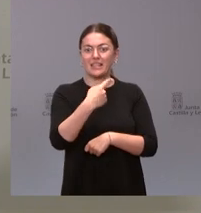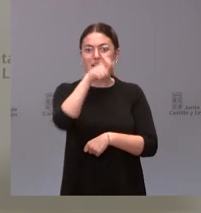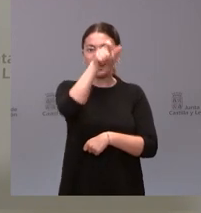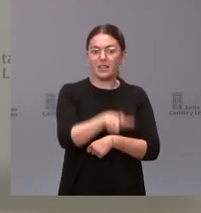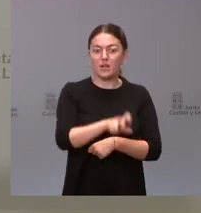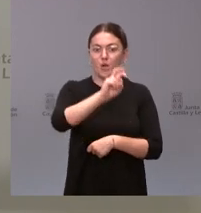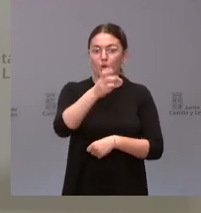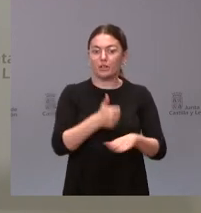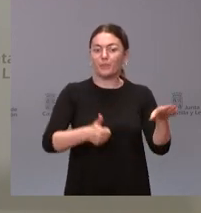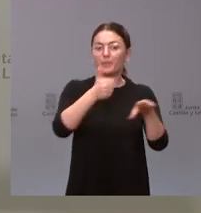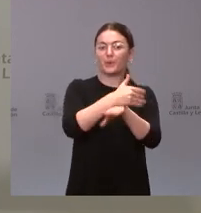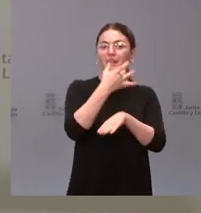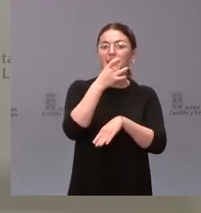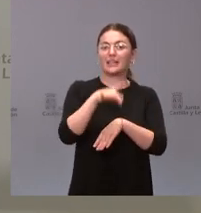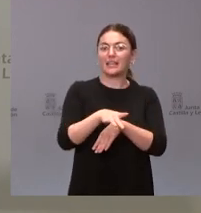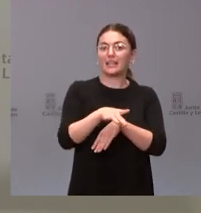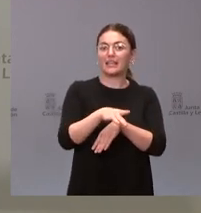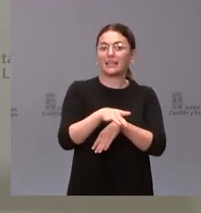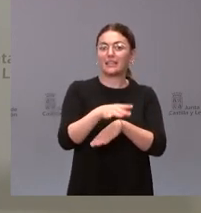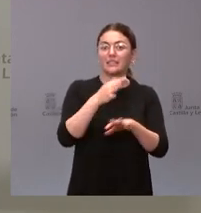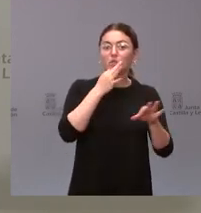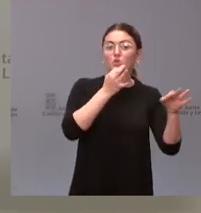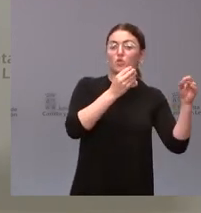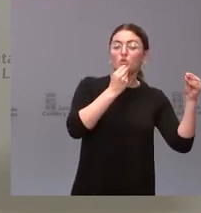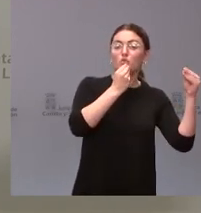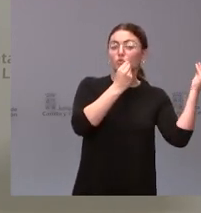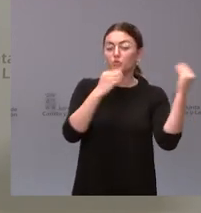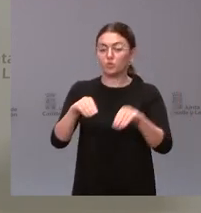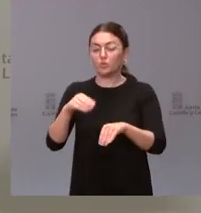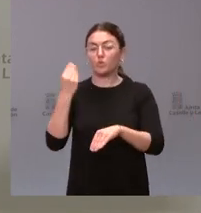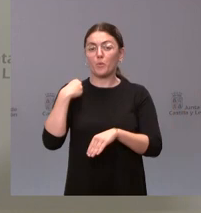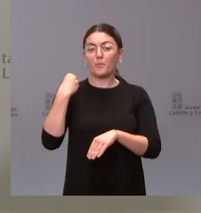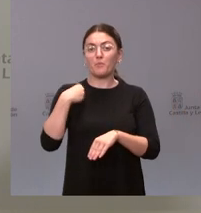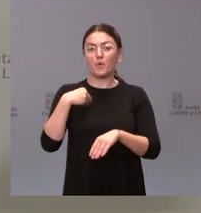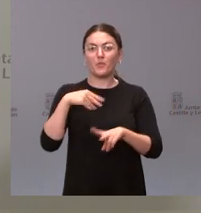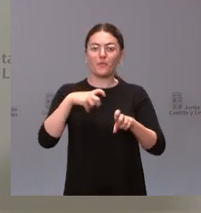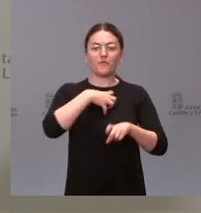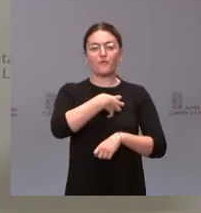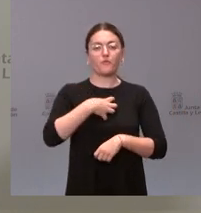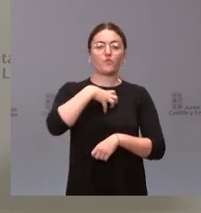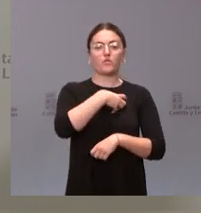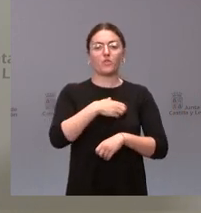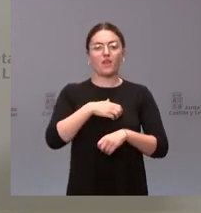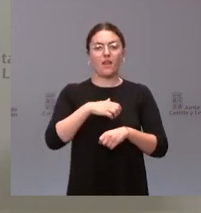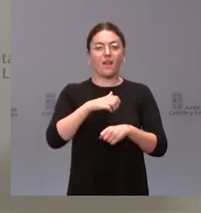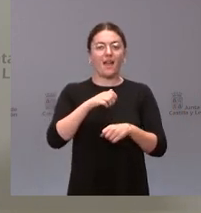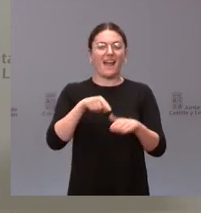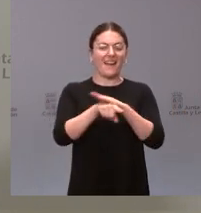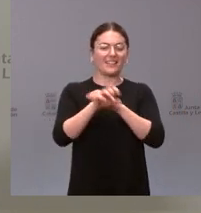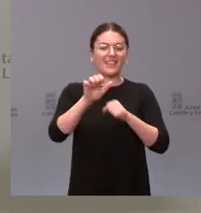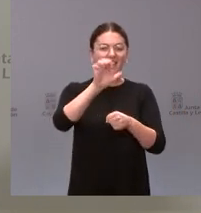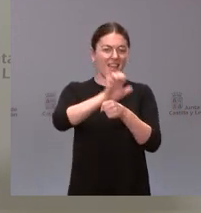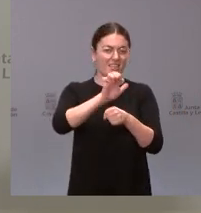a acumular en lo que no haya un nombramiento las funciones de gerente del ECIL por un lado y luego le quería preguntar si nos puede